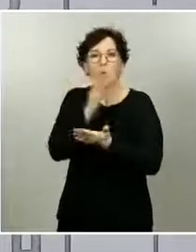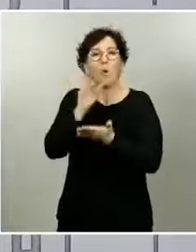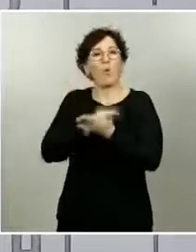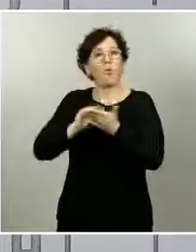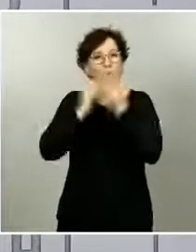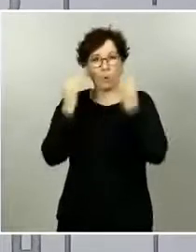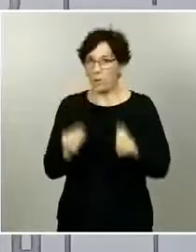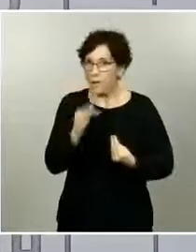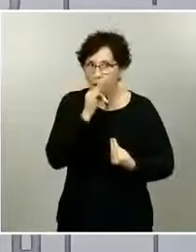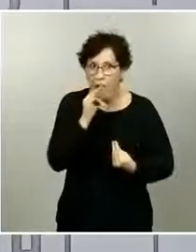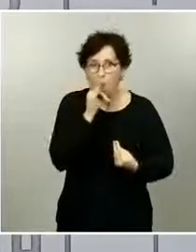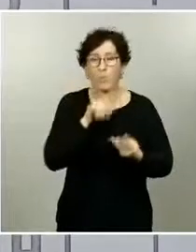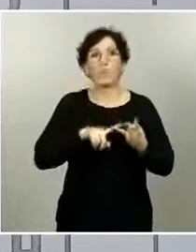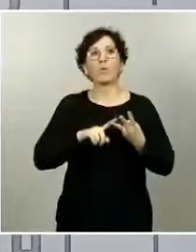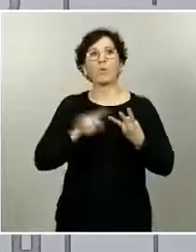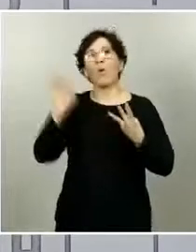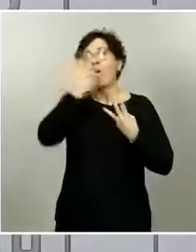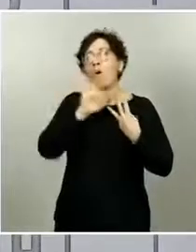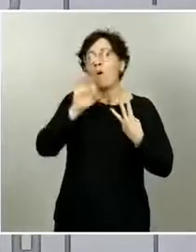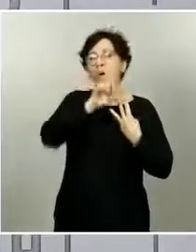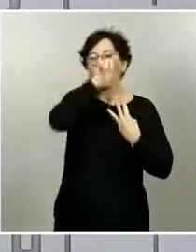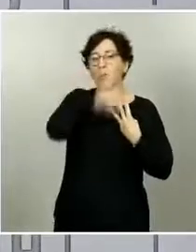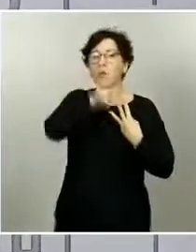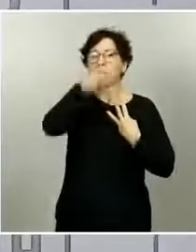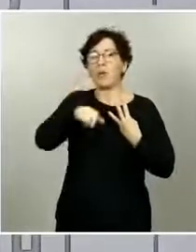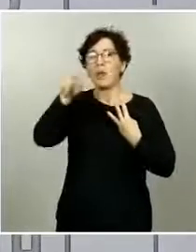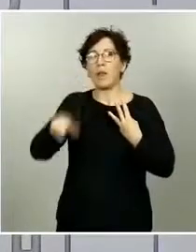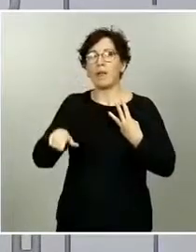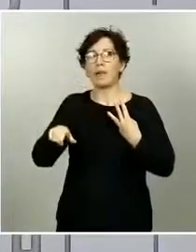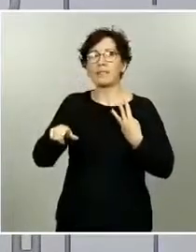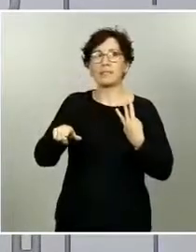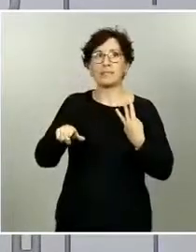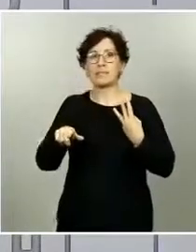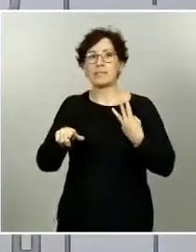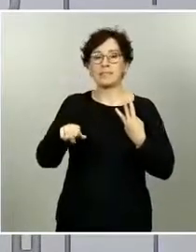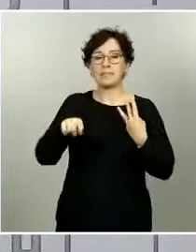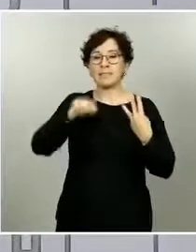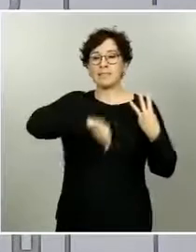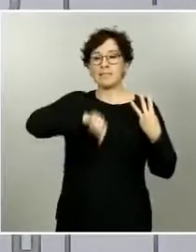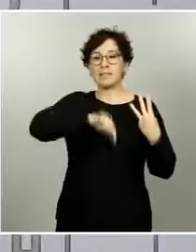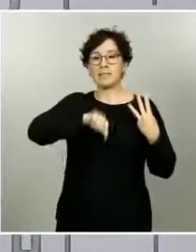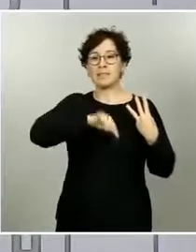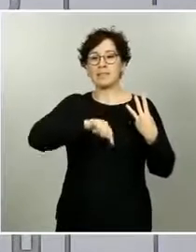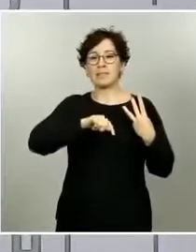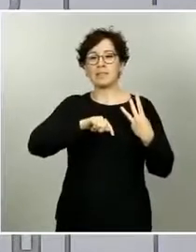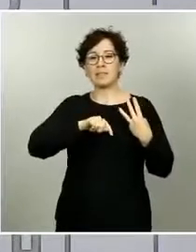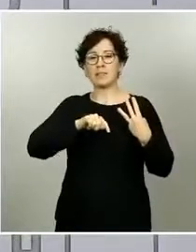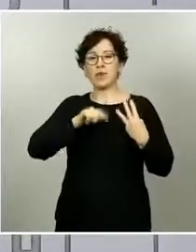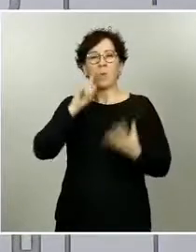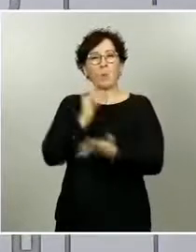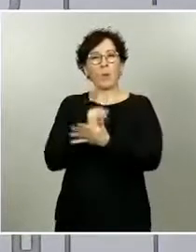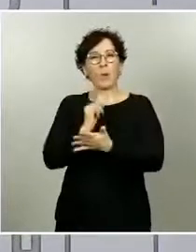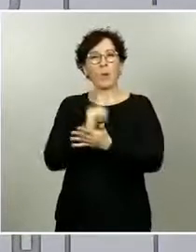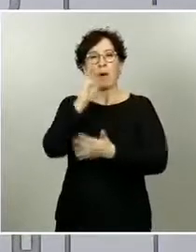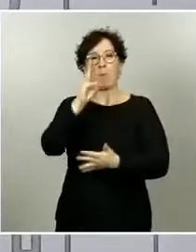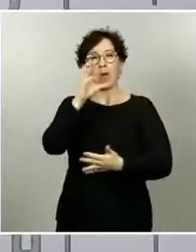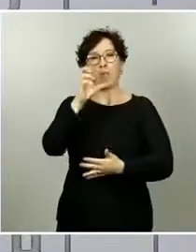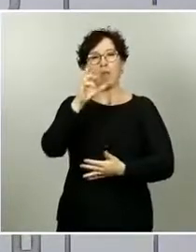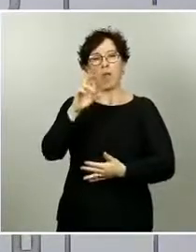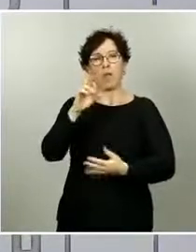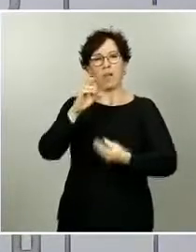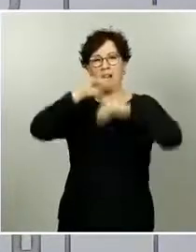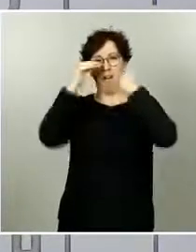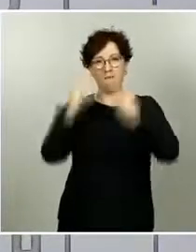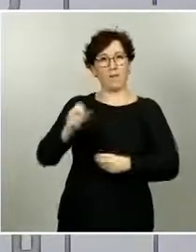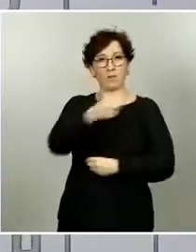reactivaciones de infecciones antiguas que no se han terminado de curar, si son personas que simplemente no